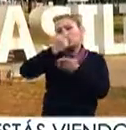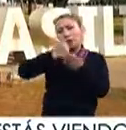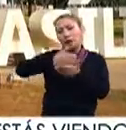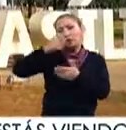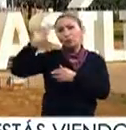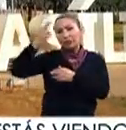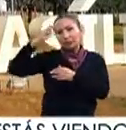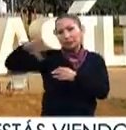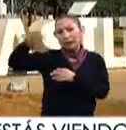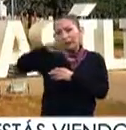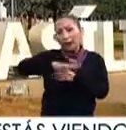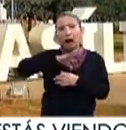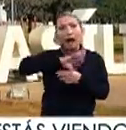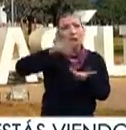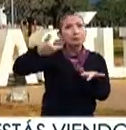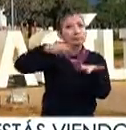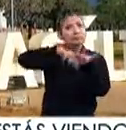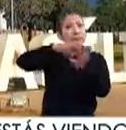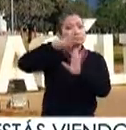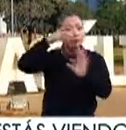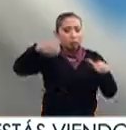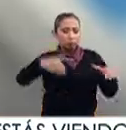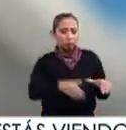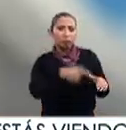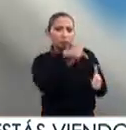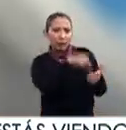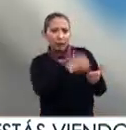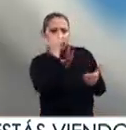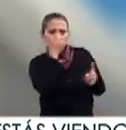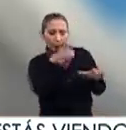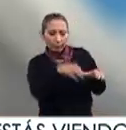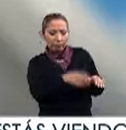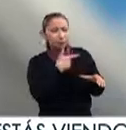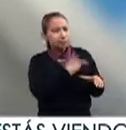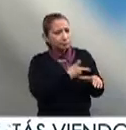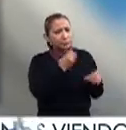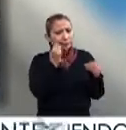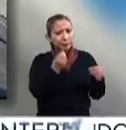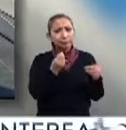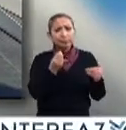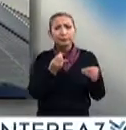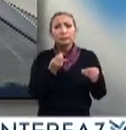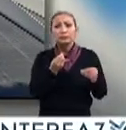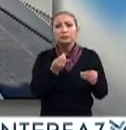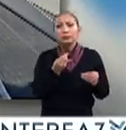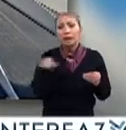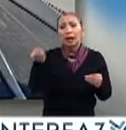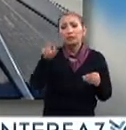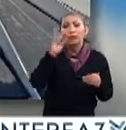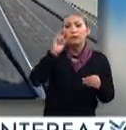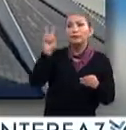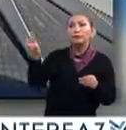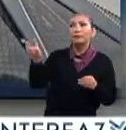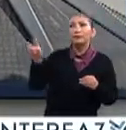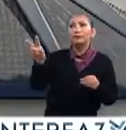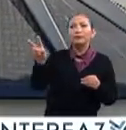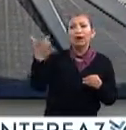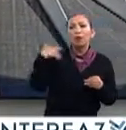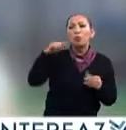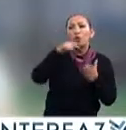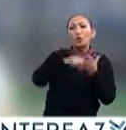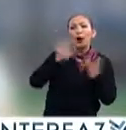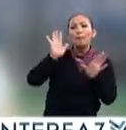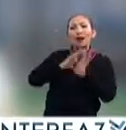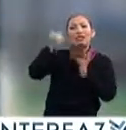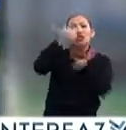y bueno, ahí en arquitectura era un espacio chico y me gustó mucho porque ellos ven un espacio